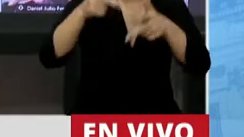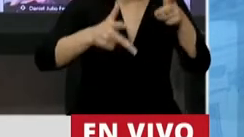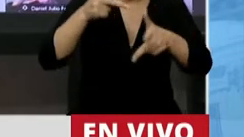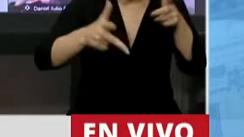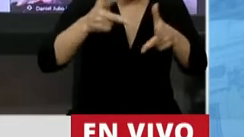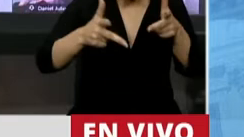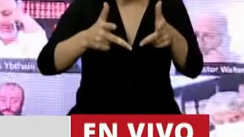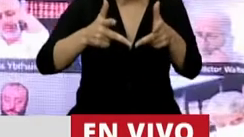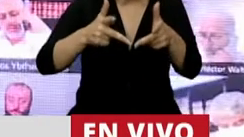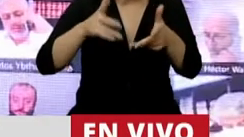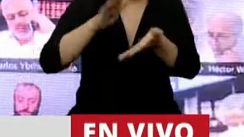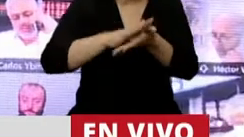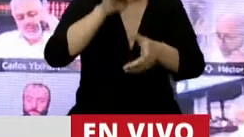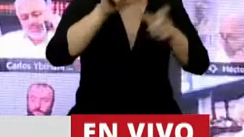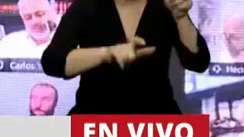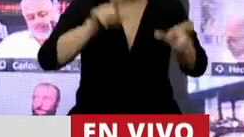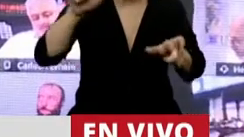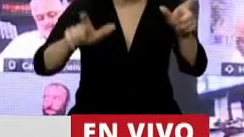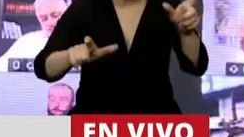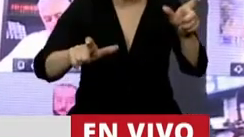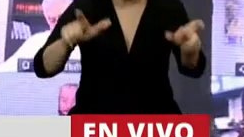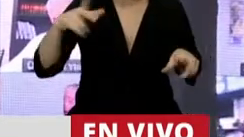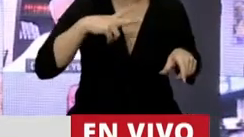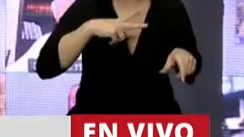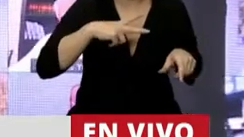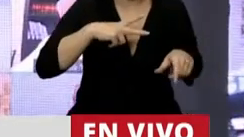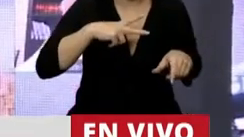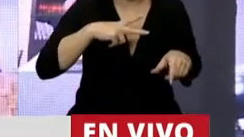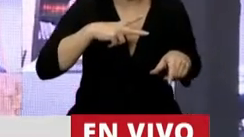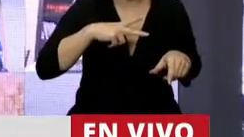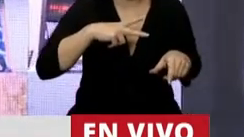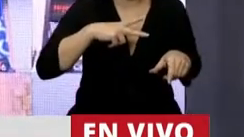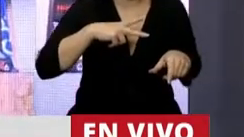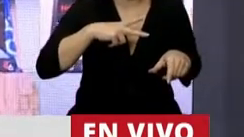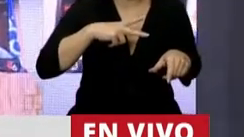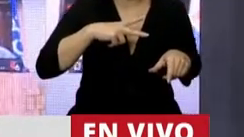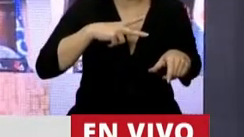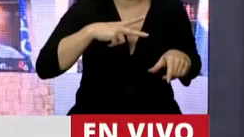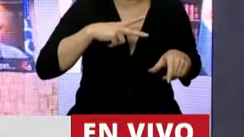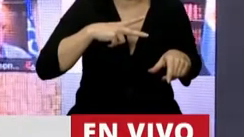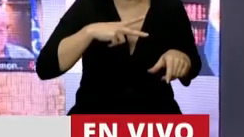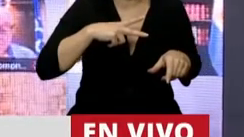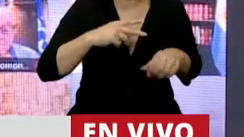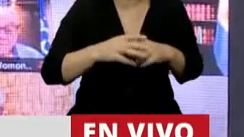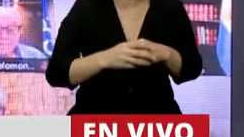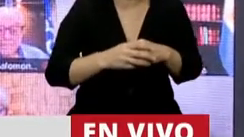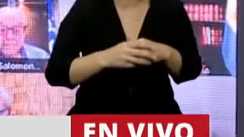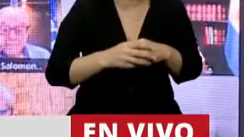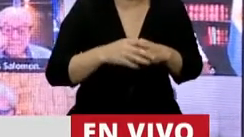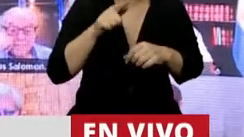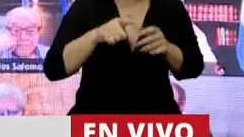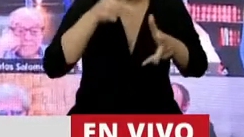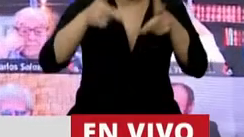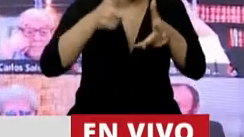de personas chicas, no de sociedades. Estamos